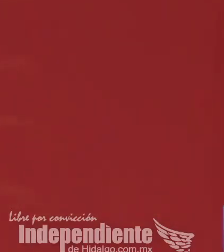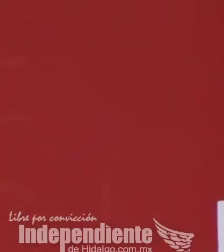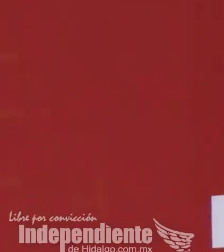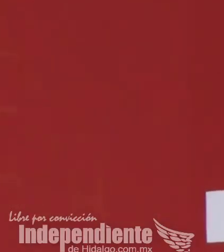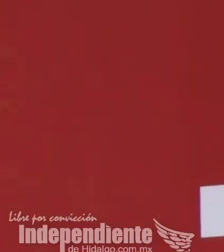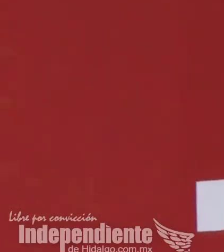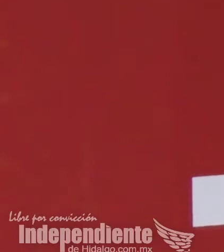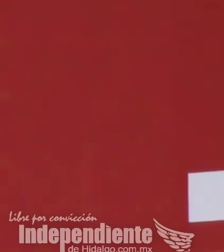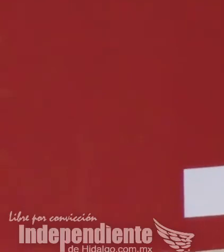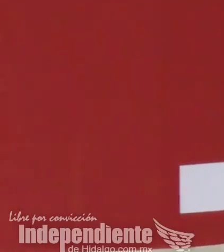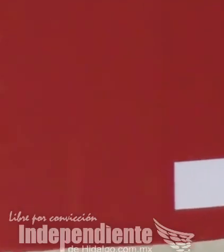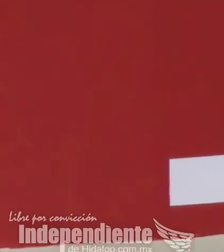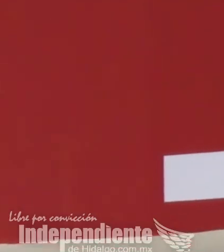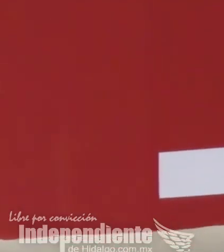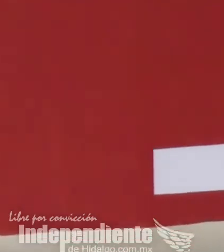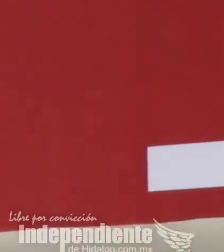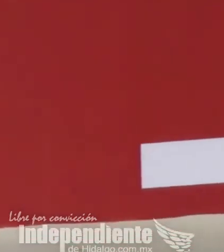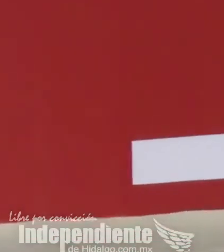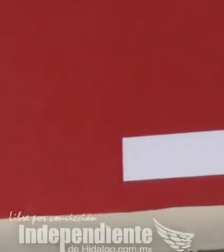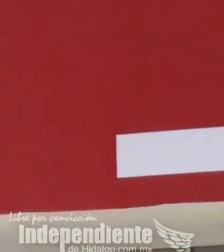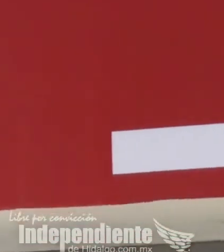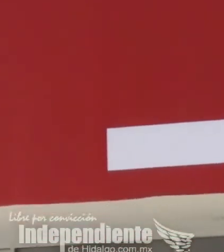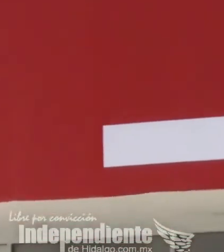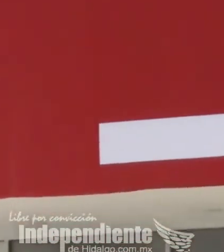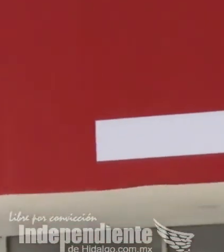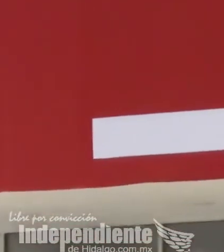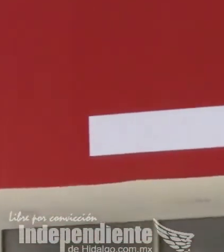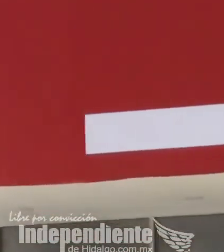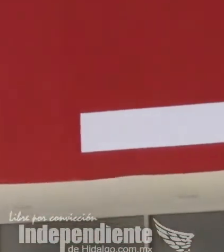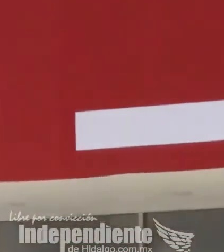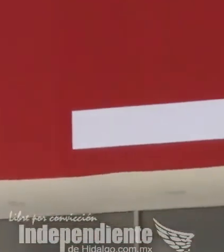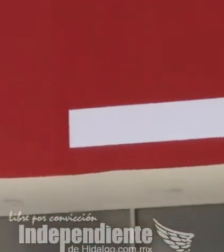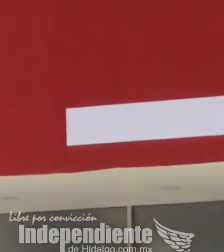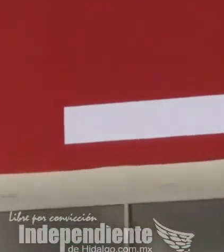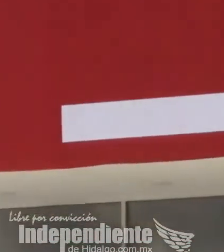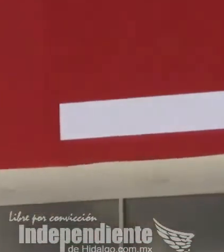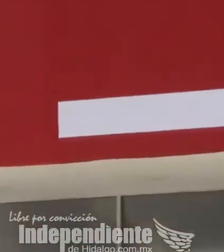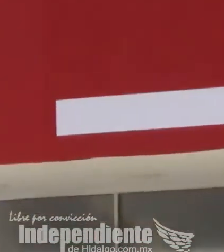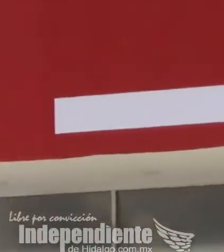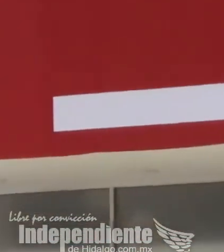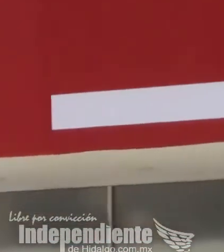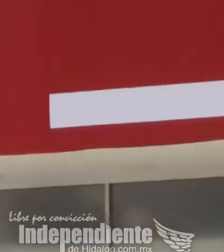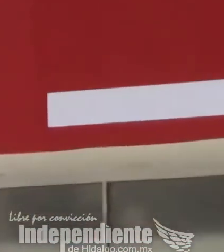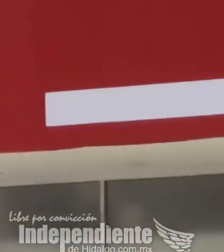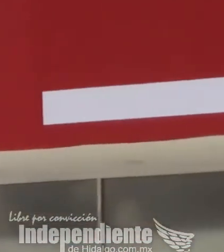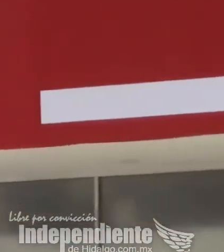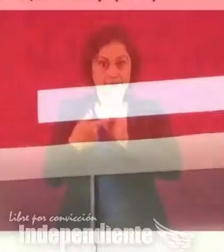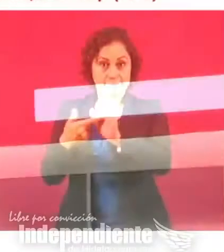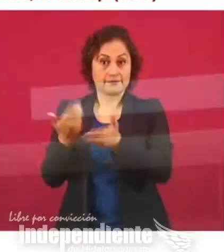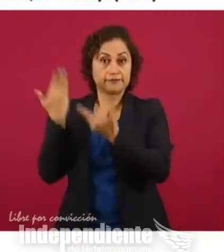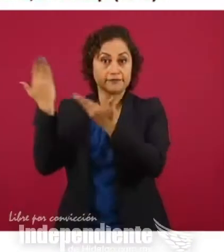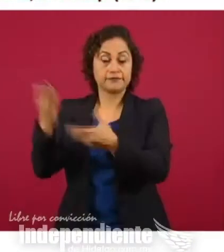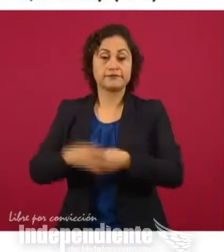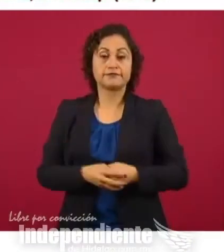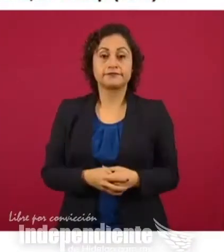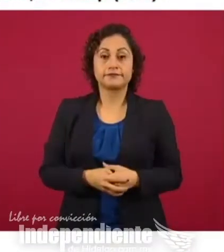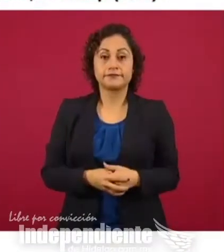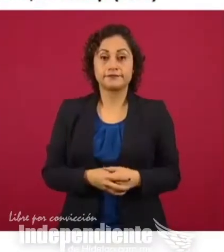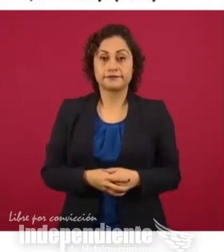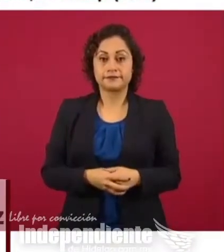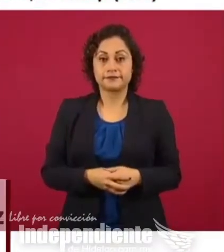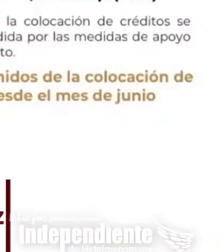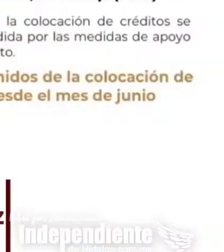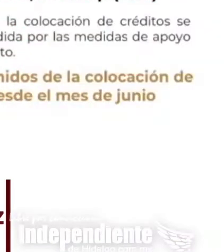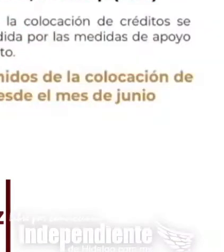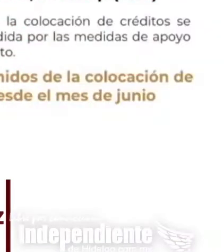Asimismo, mencionó que en lo que va del año han otorgado 415 mil 652 créditos. Recordarle a la gente que